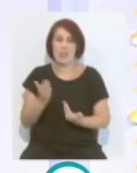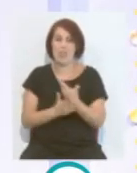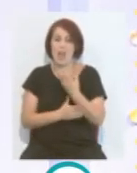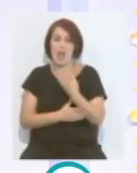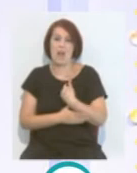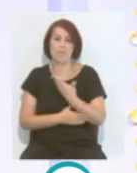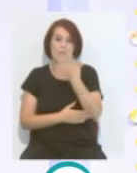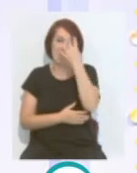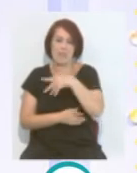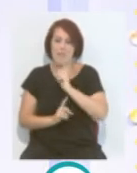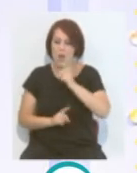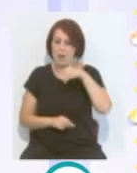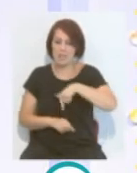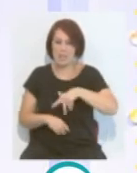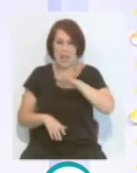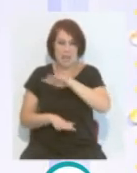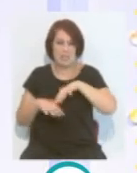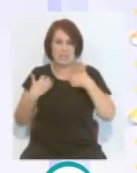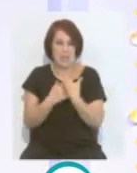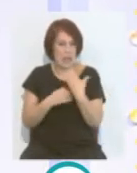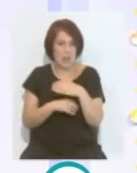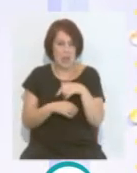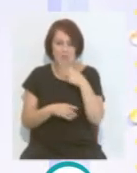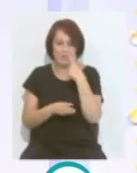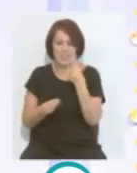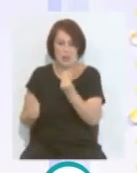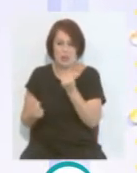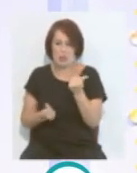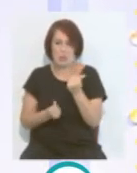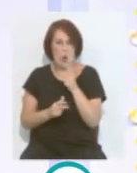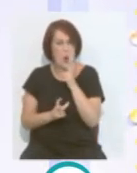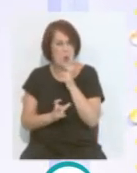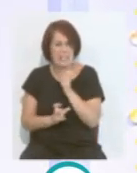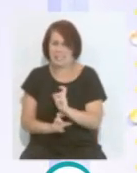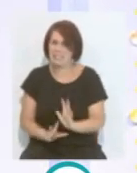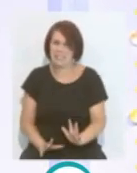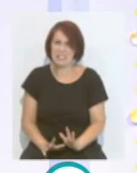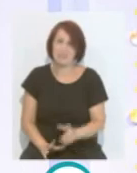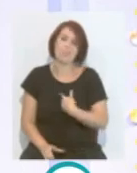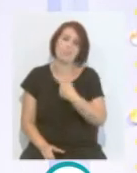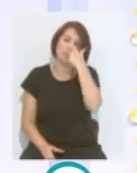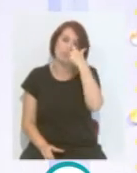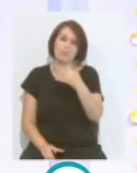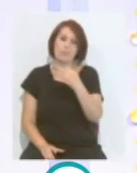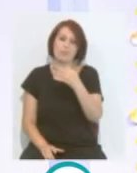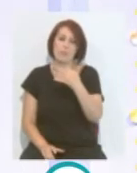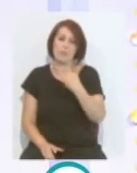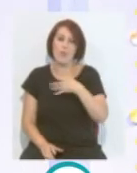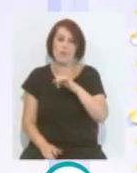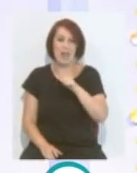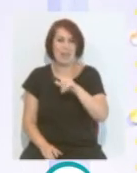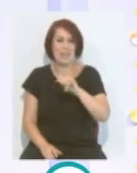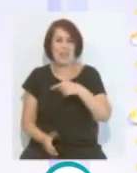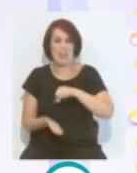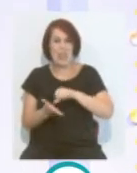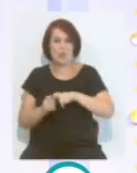sensaciones. Esas sensaciones que hubo ese día fueron más que nefastas. Además, recuerdo que Falling en el centro del campo, no